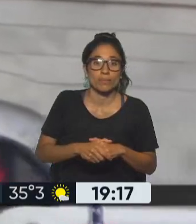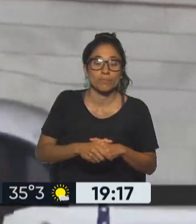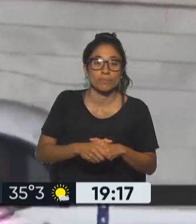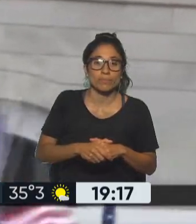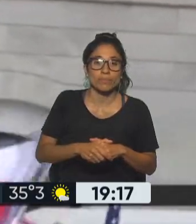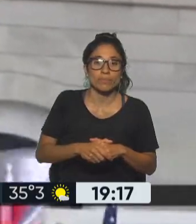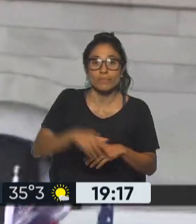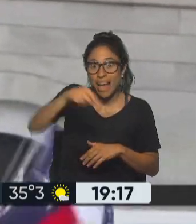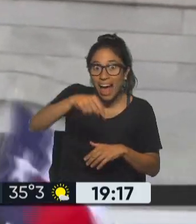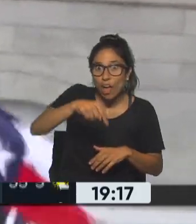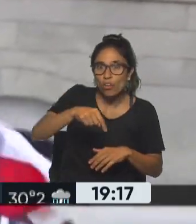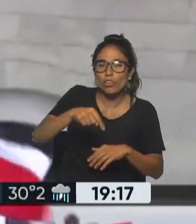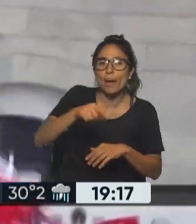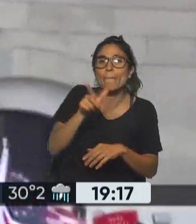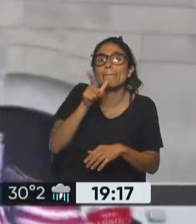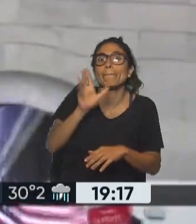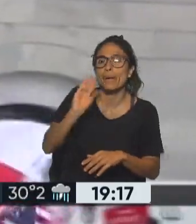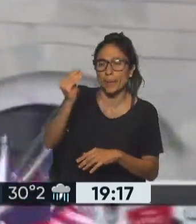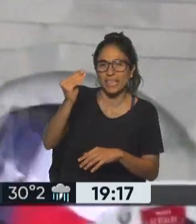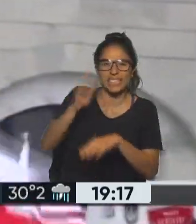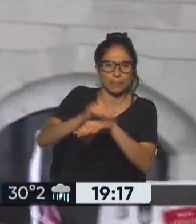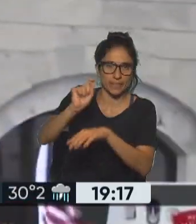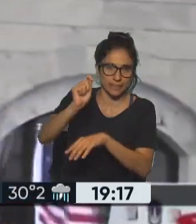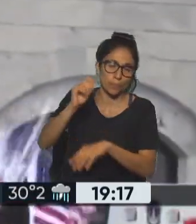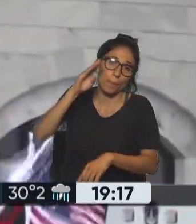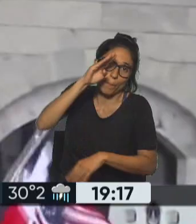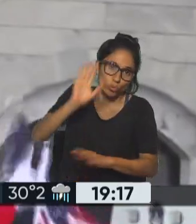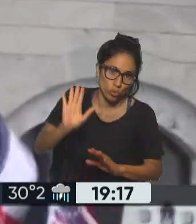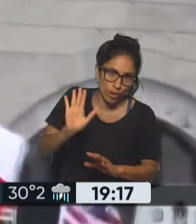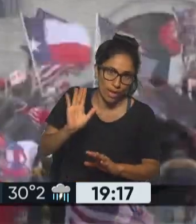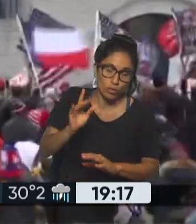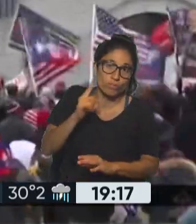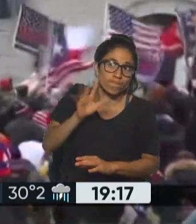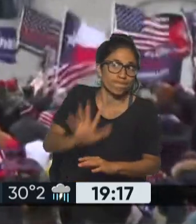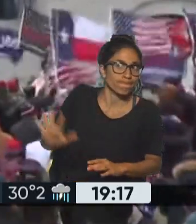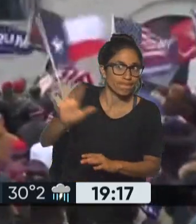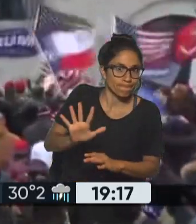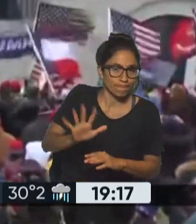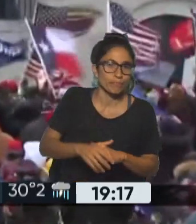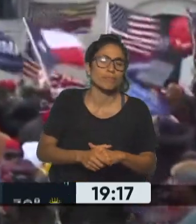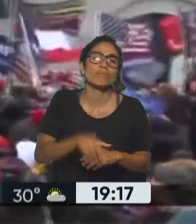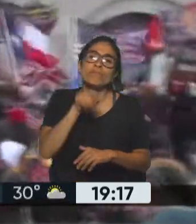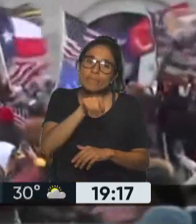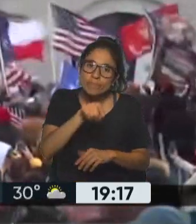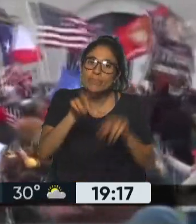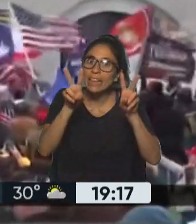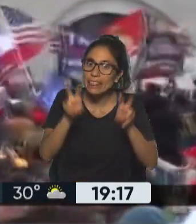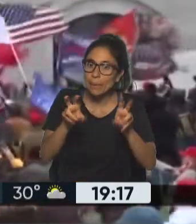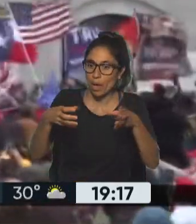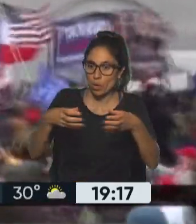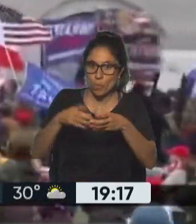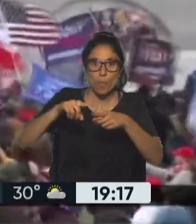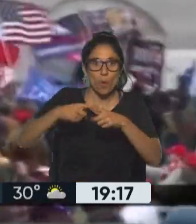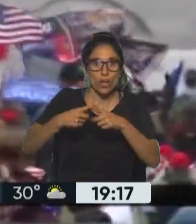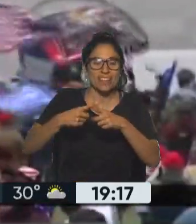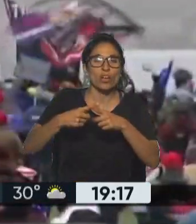el objetivo por supuesto del golpe de Estado es destituir al presidente me parece que acá en lo que estamos viendo sobre todo con estas ultraderechas es debilitarlo por